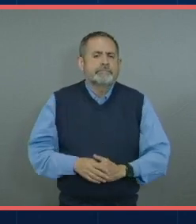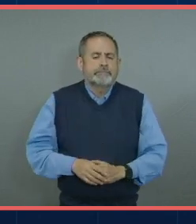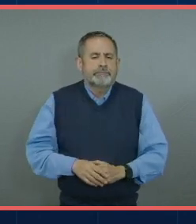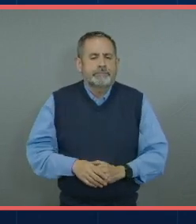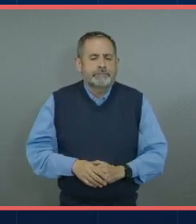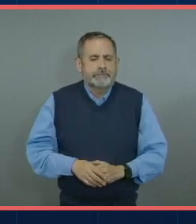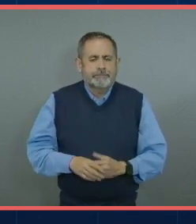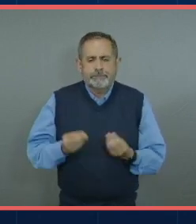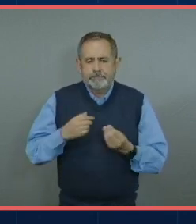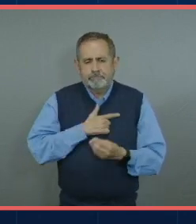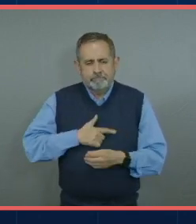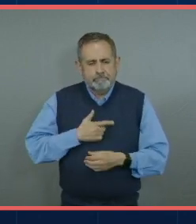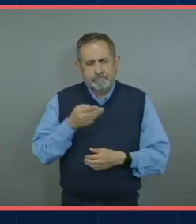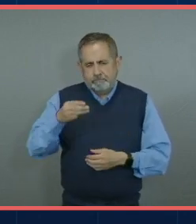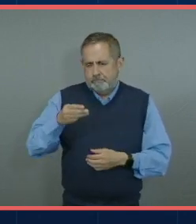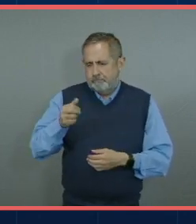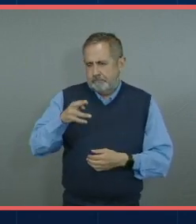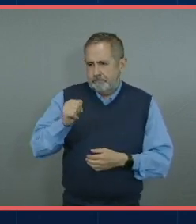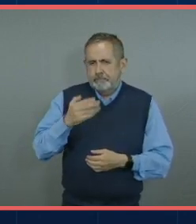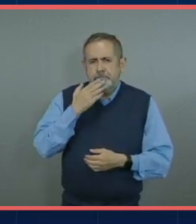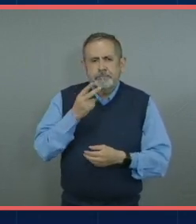Nos da mucho gusto tenerte, Mariana. Bienvenida.